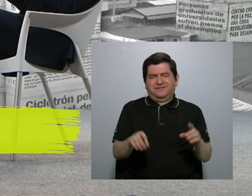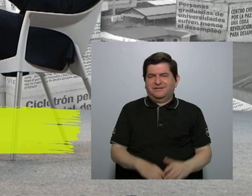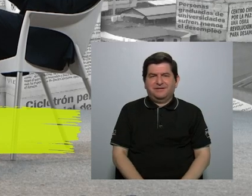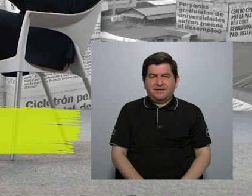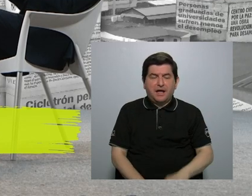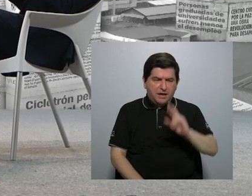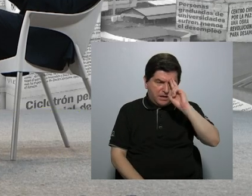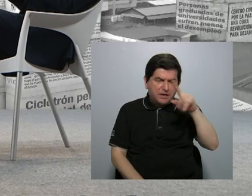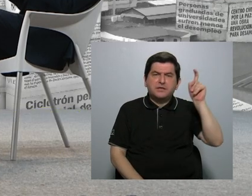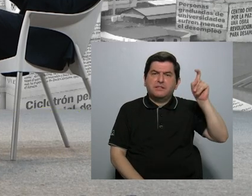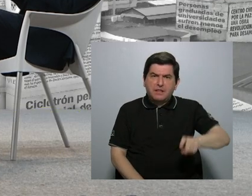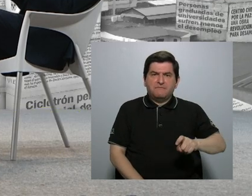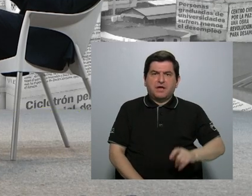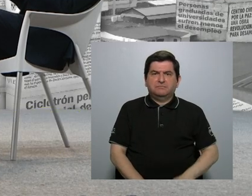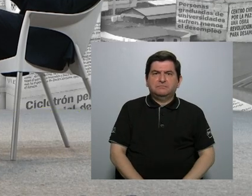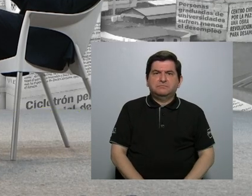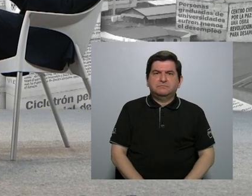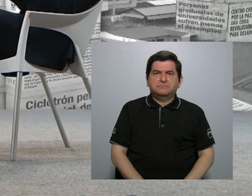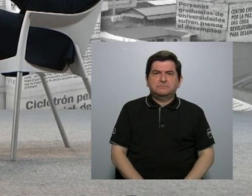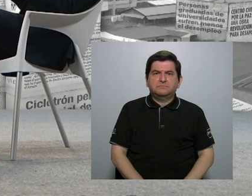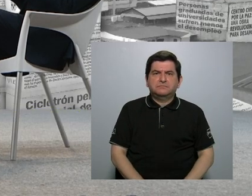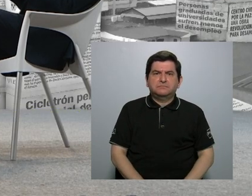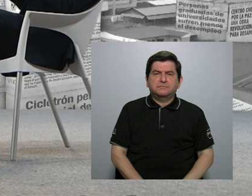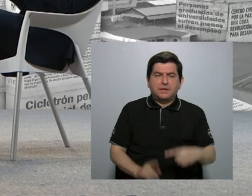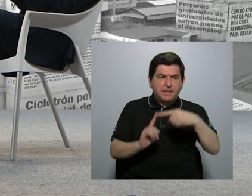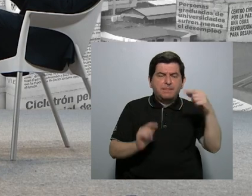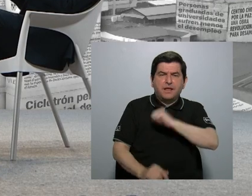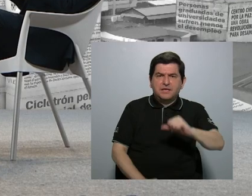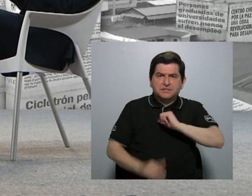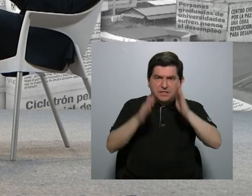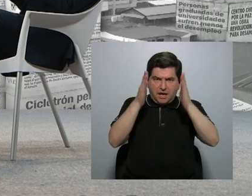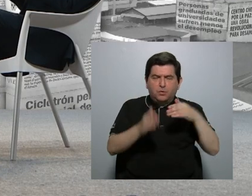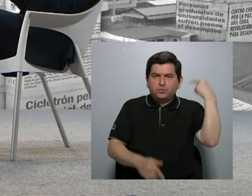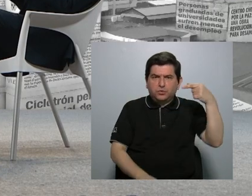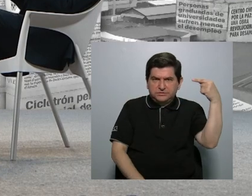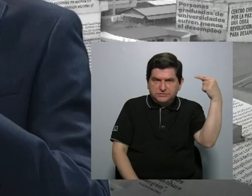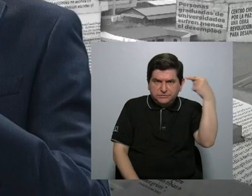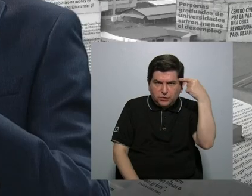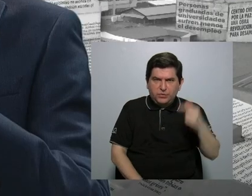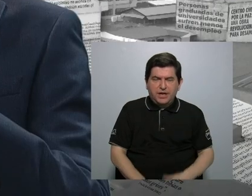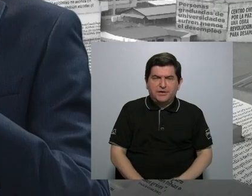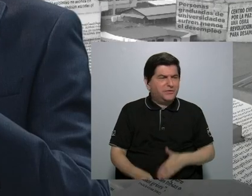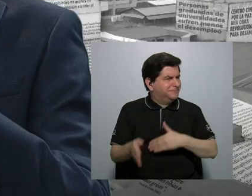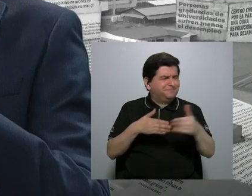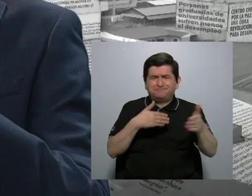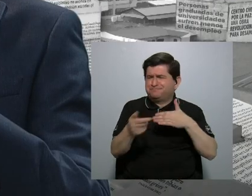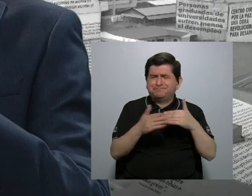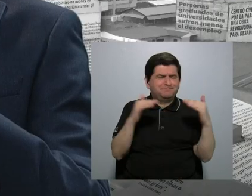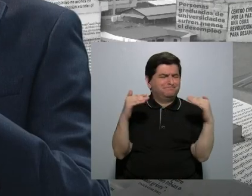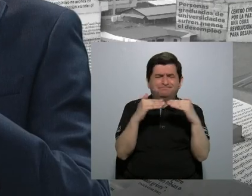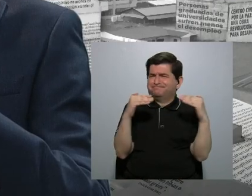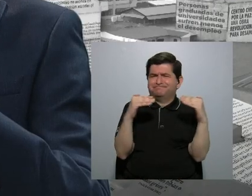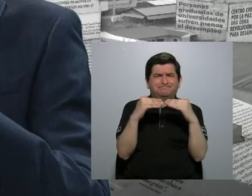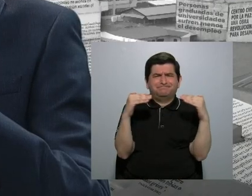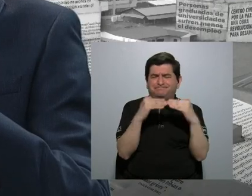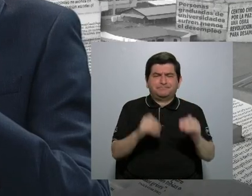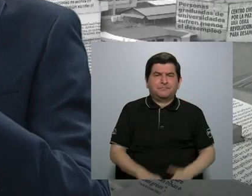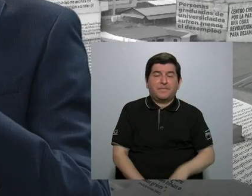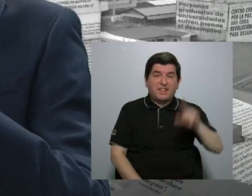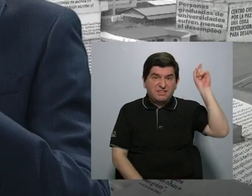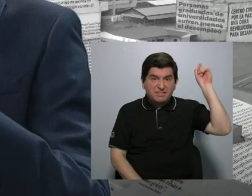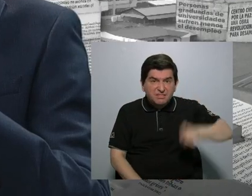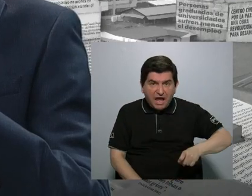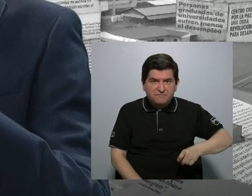que haber respeto. Tiene que haber respeto por parte de las autoridades del gobierno, indistintamente del rango que tengan. Tiene que